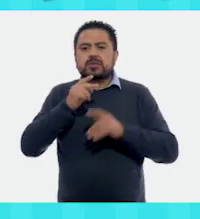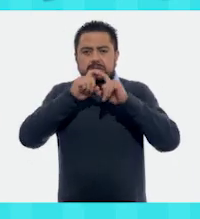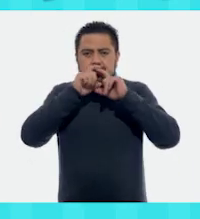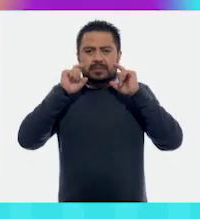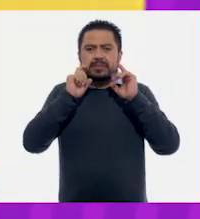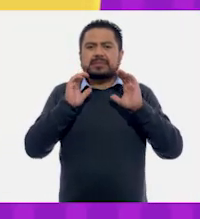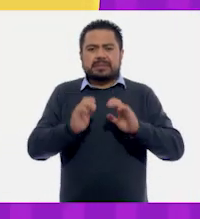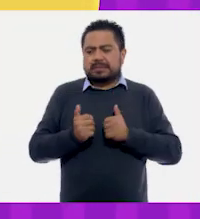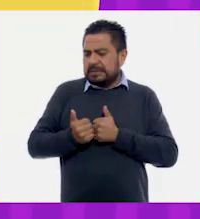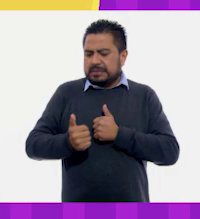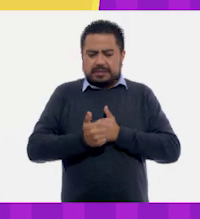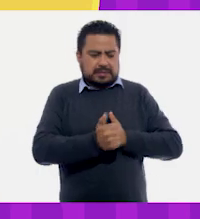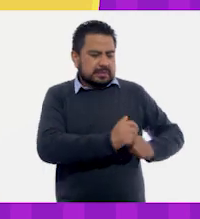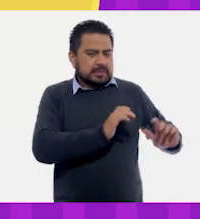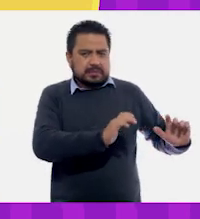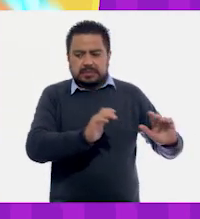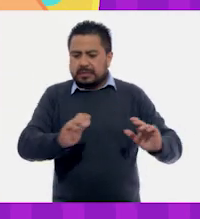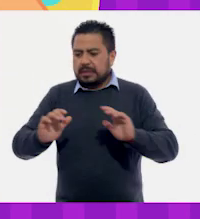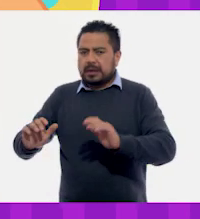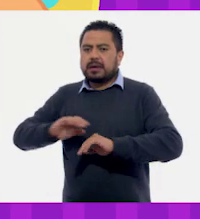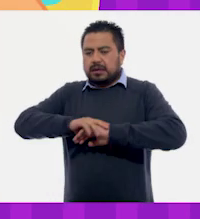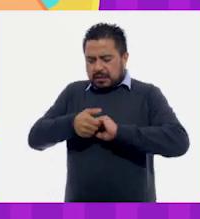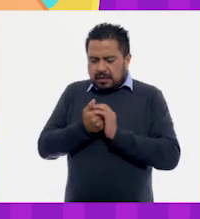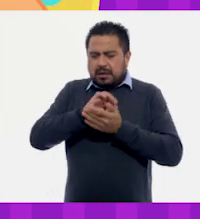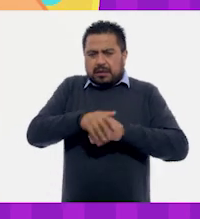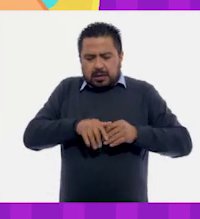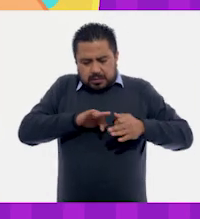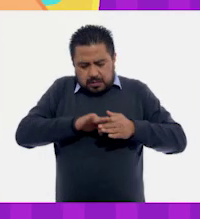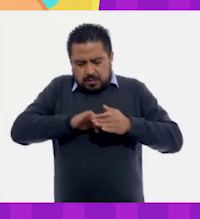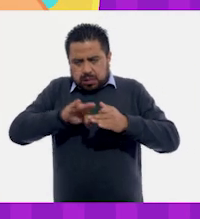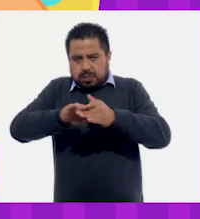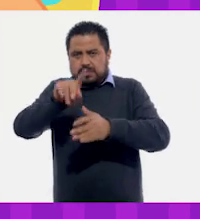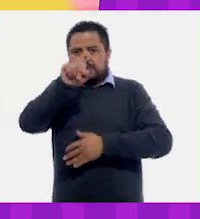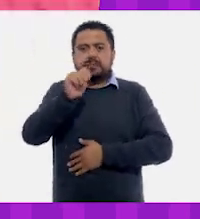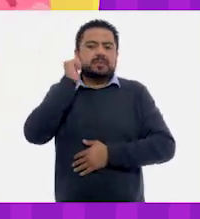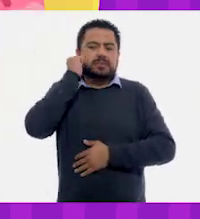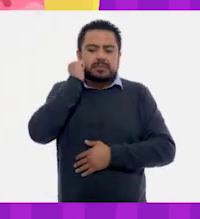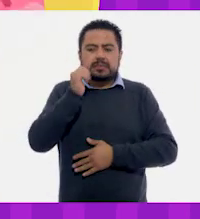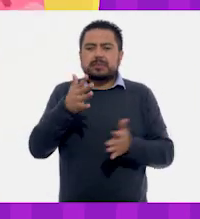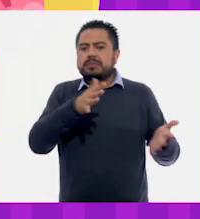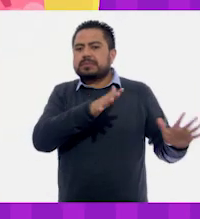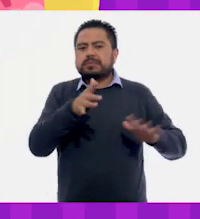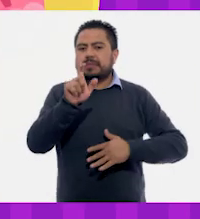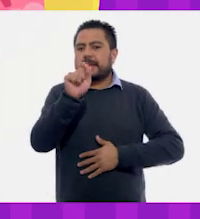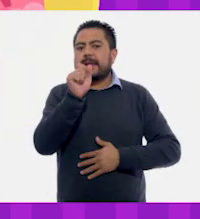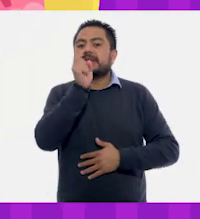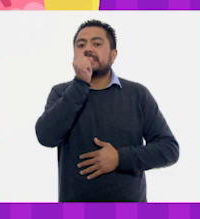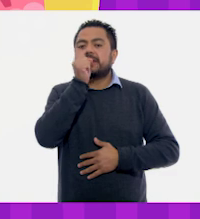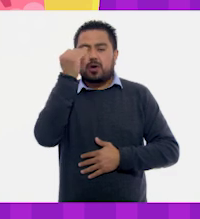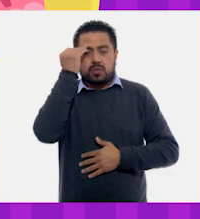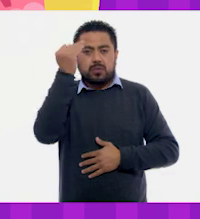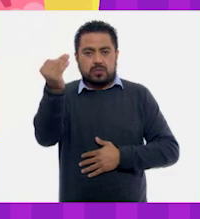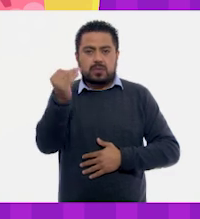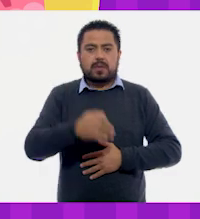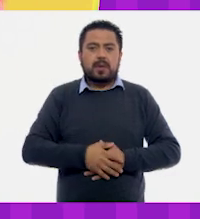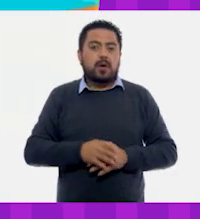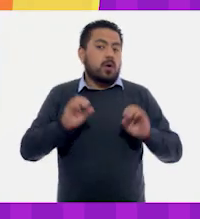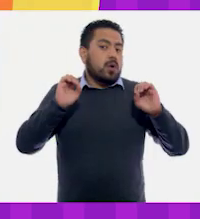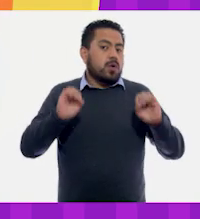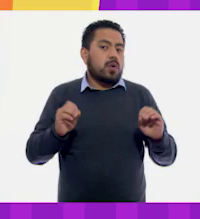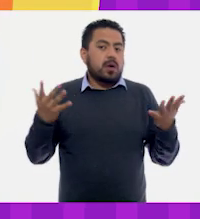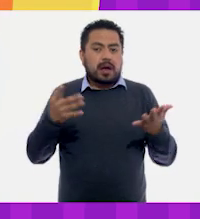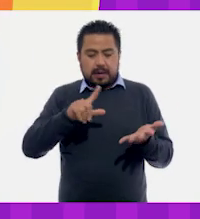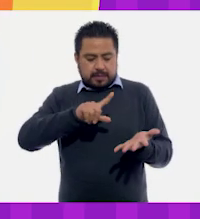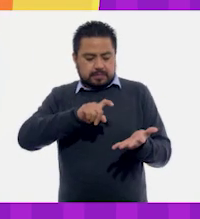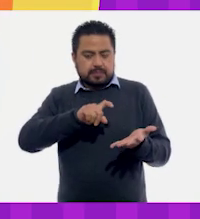distancia. Lávate las manos muy seguido con agua y jabón por lo menos durante 20 segundos. O aplica